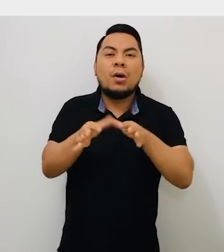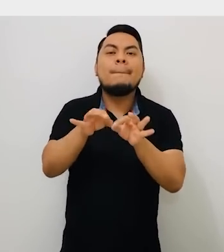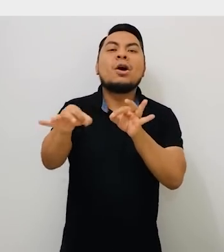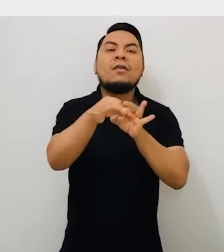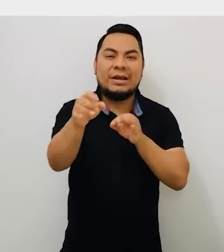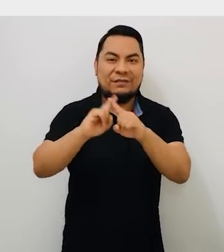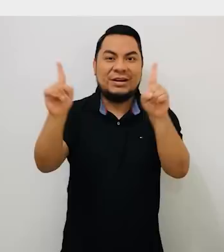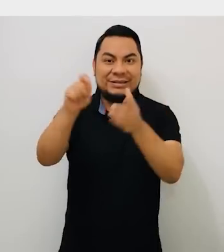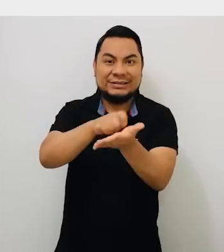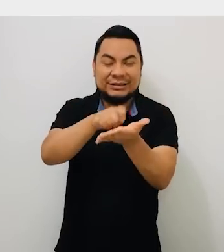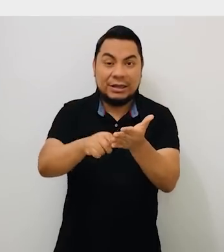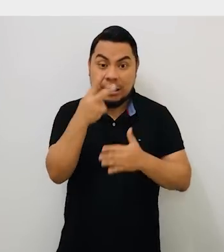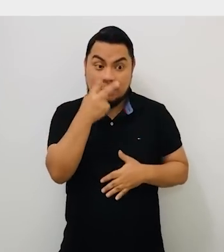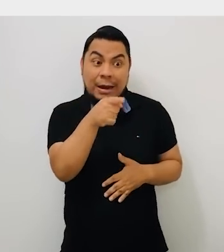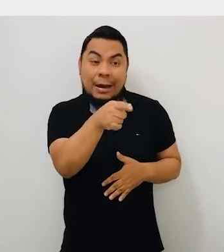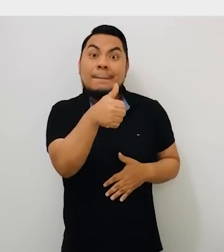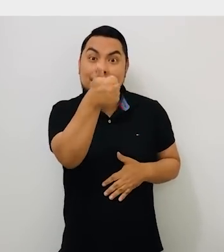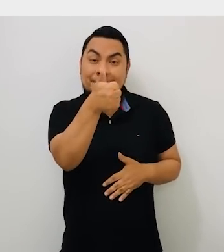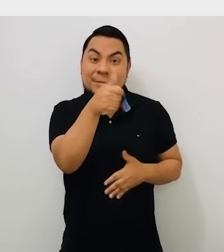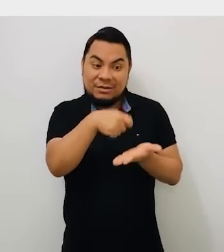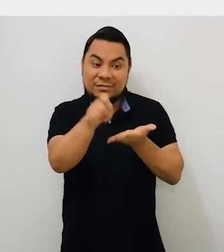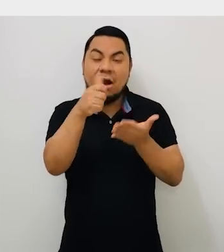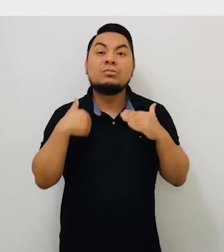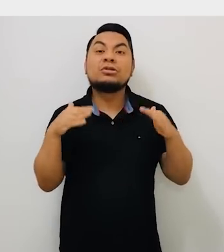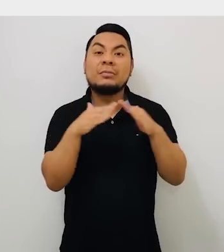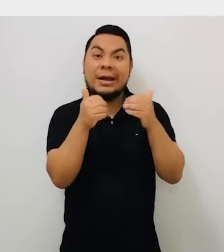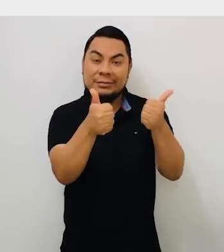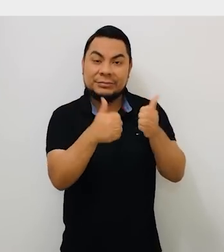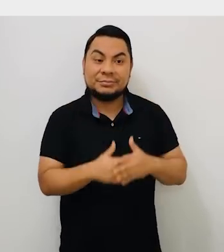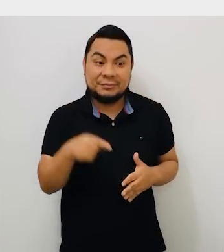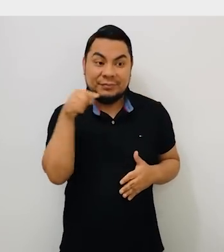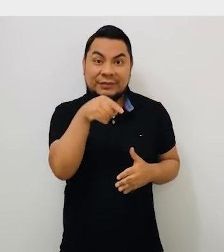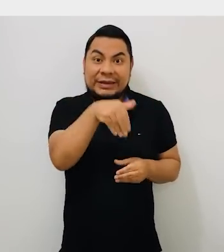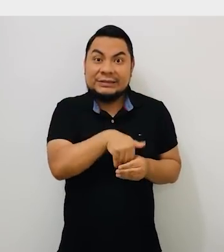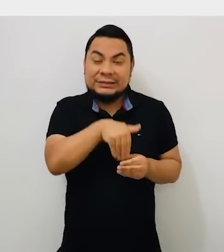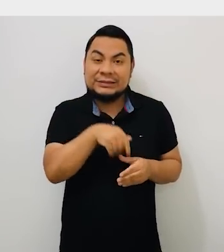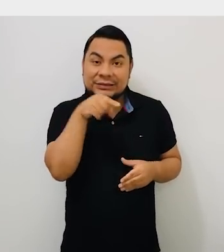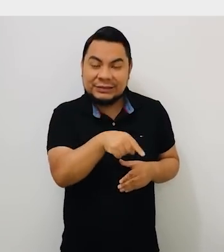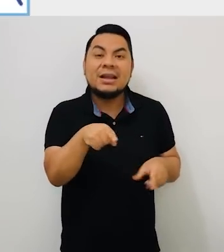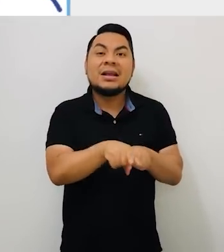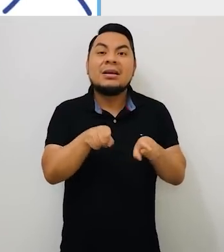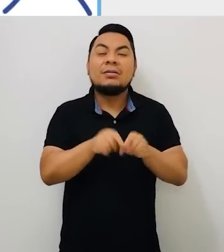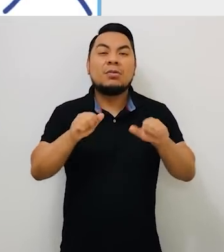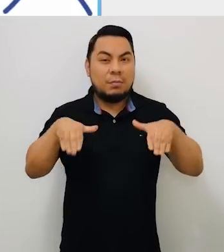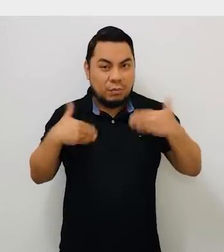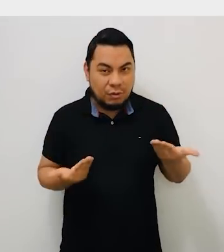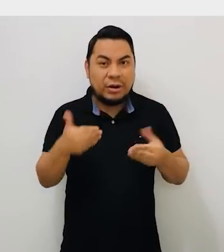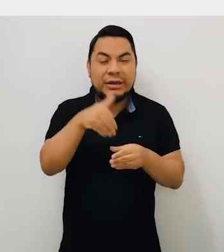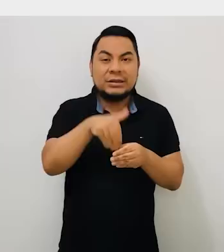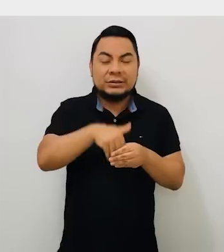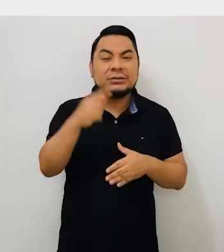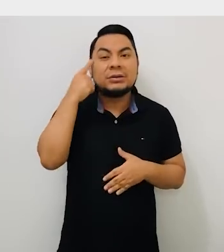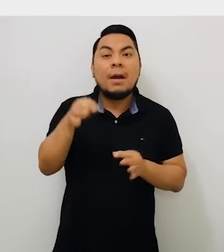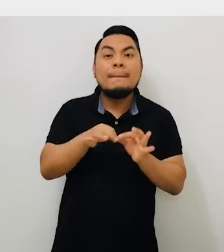consejeros. Ahora mire el modelo de voto válido en una cédula municipal. En estas elecciones también